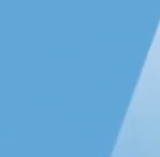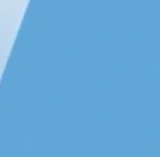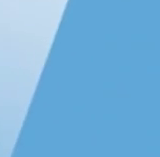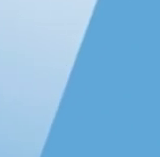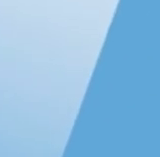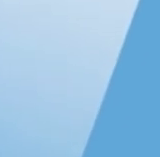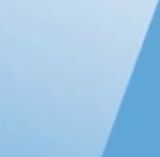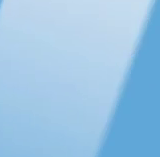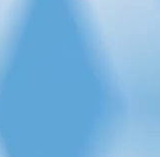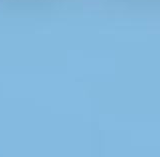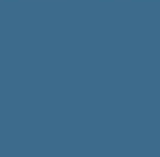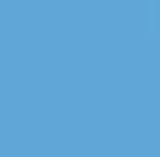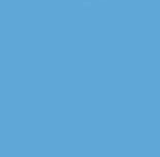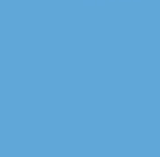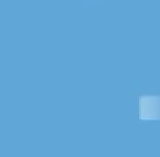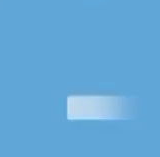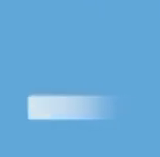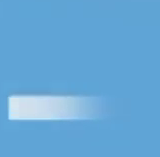Regresamos.